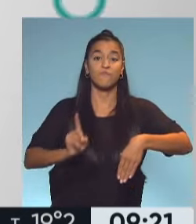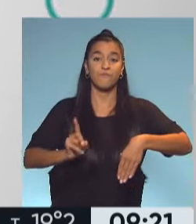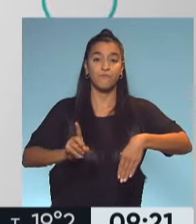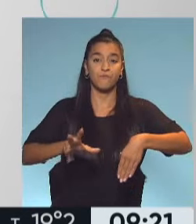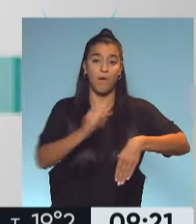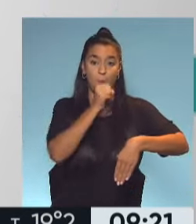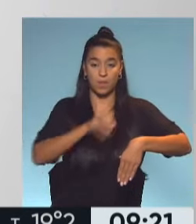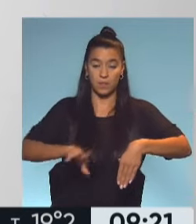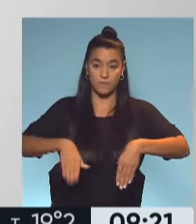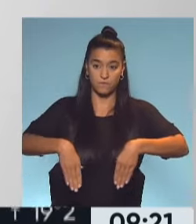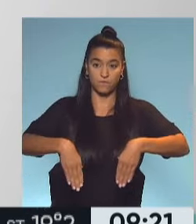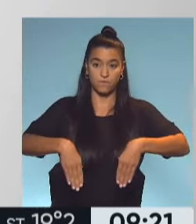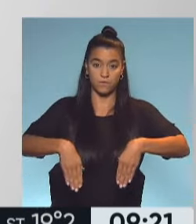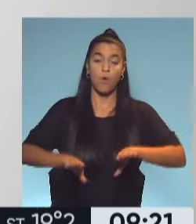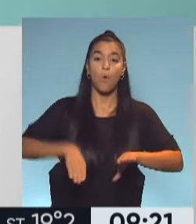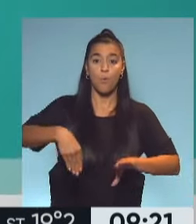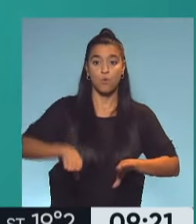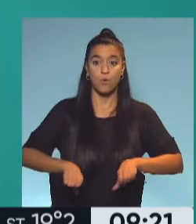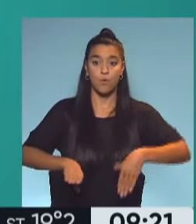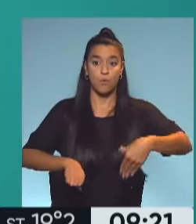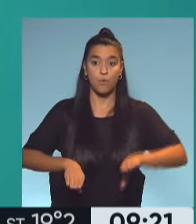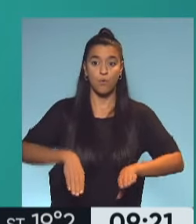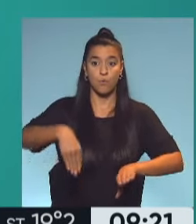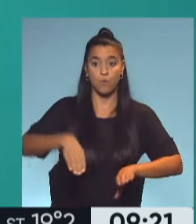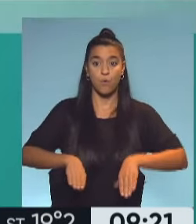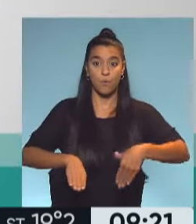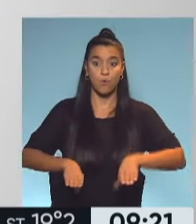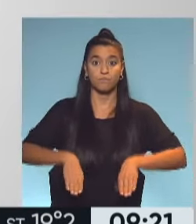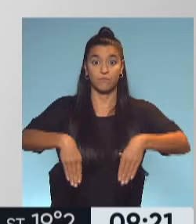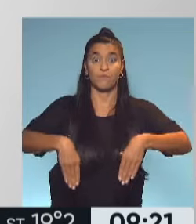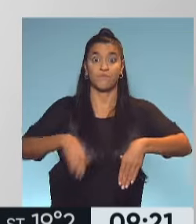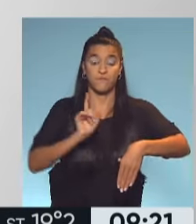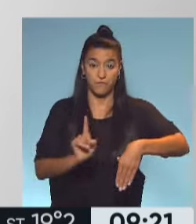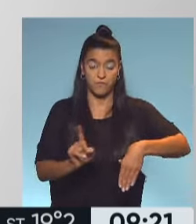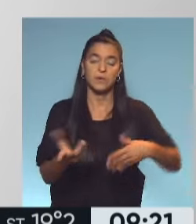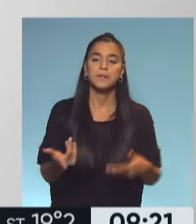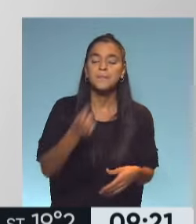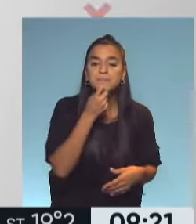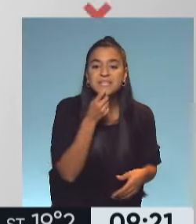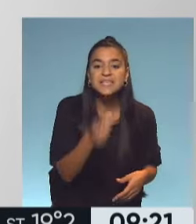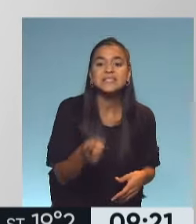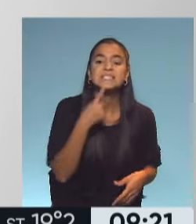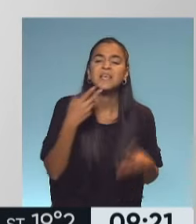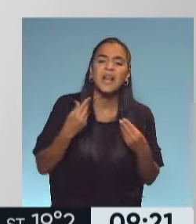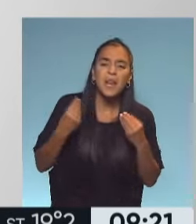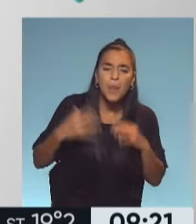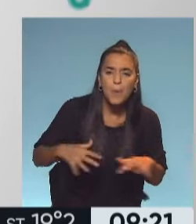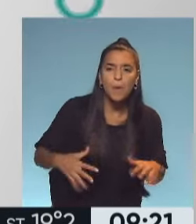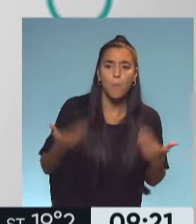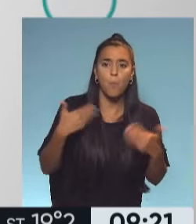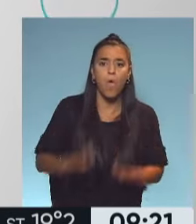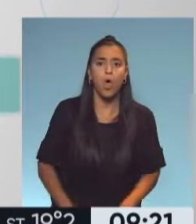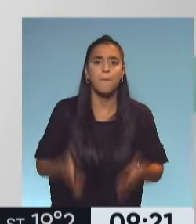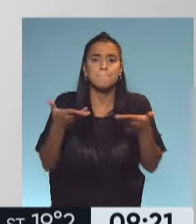Bien. Una forma de agregar... Uno, uno, dos. Uno, uno, uno, dos. Bien. ¿Y qué hace? Si tengo, si esto me es muy liviano puedo agregarme un